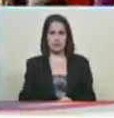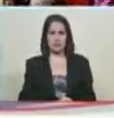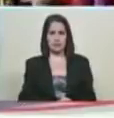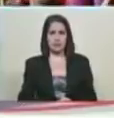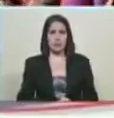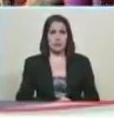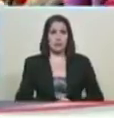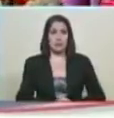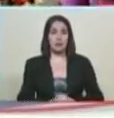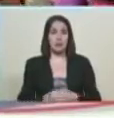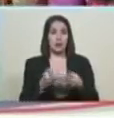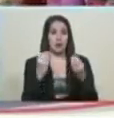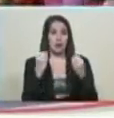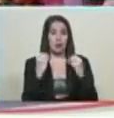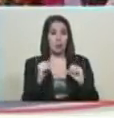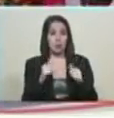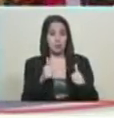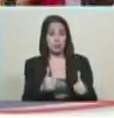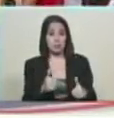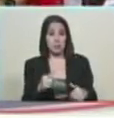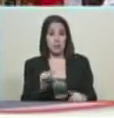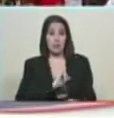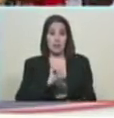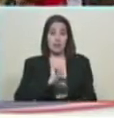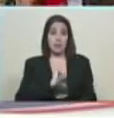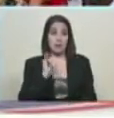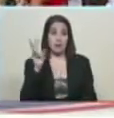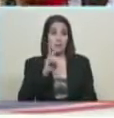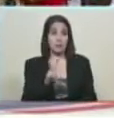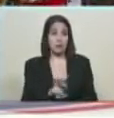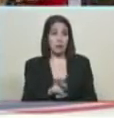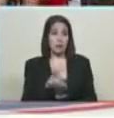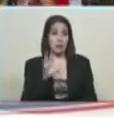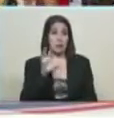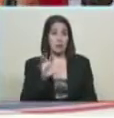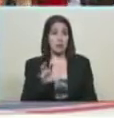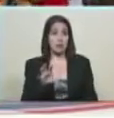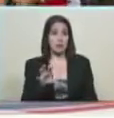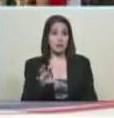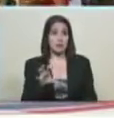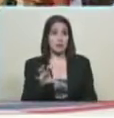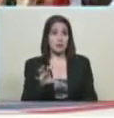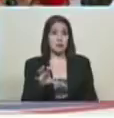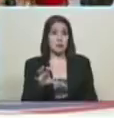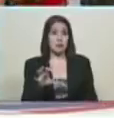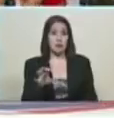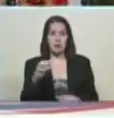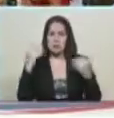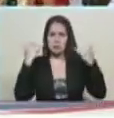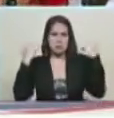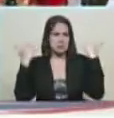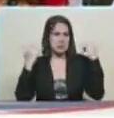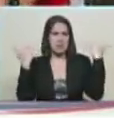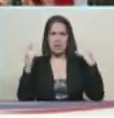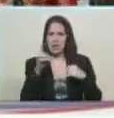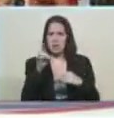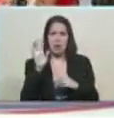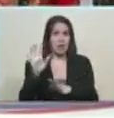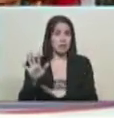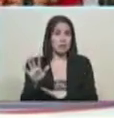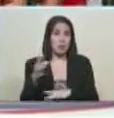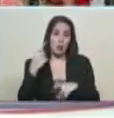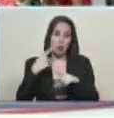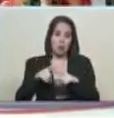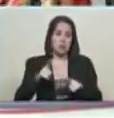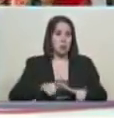el carnaval es una parte integral de la identidad venezolana. Hay países donde no se celebra de esta manera este tipo de fiestas. En